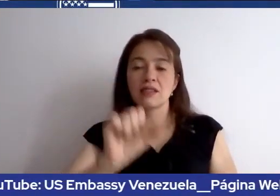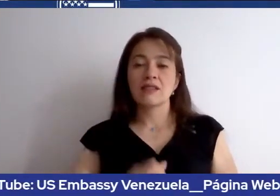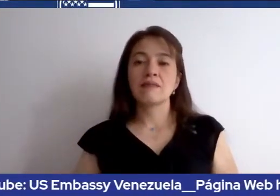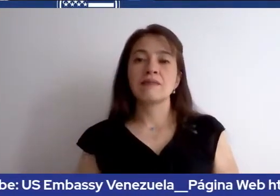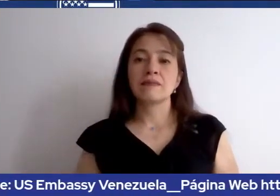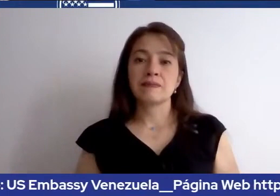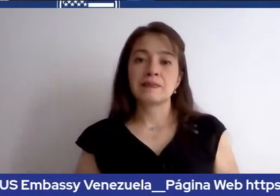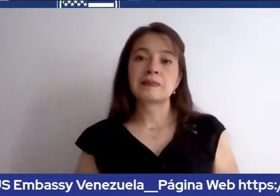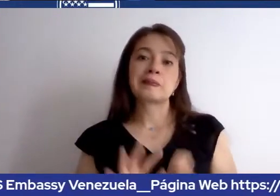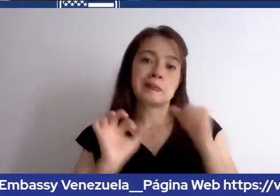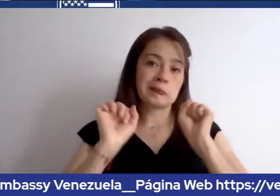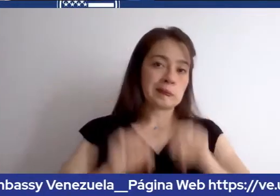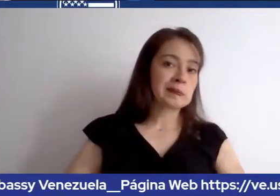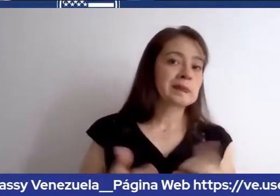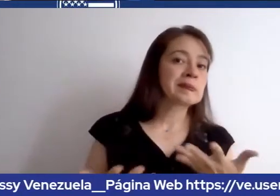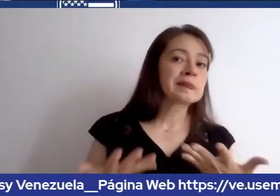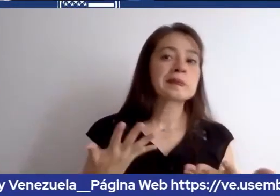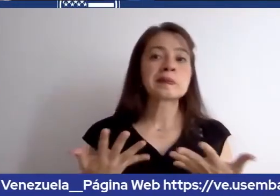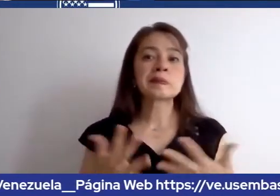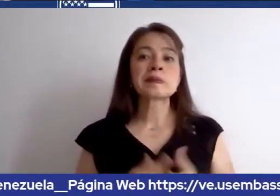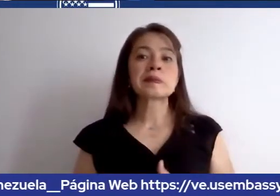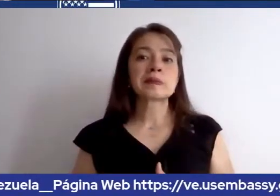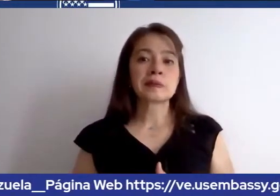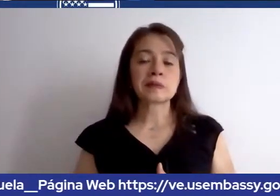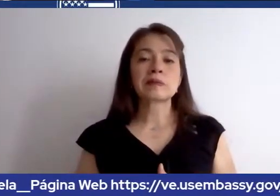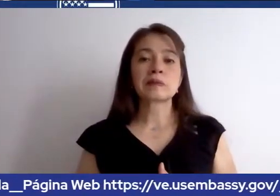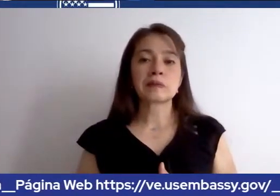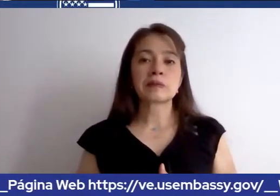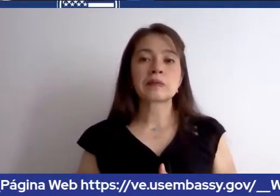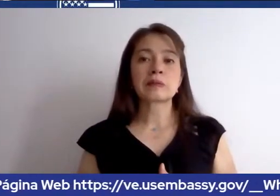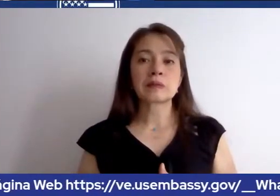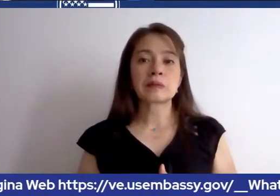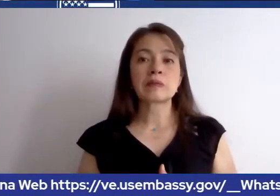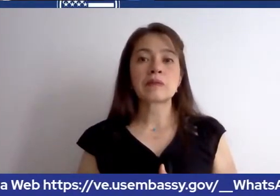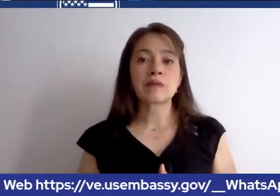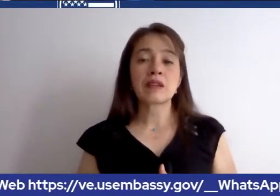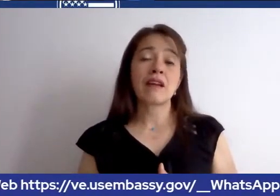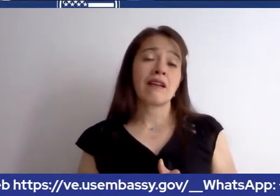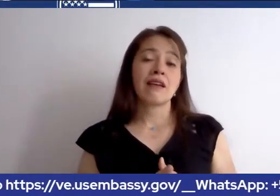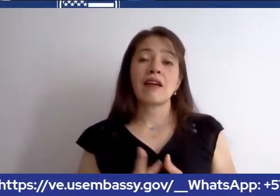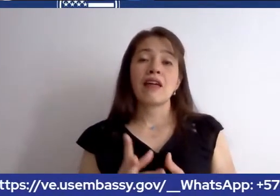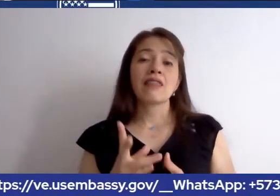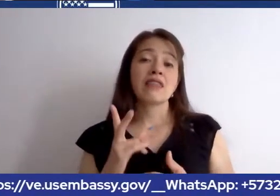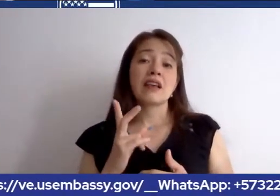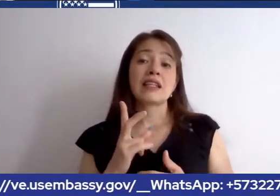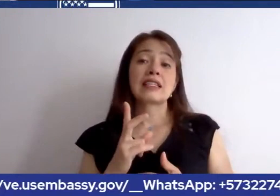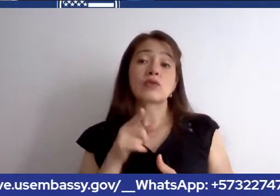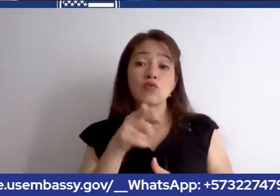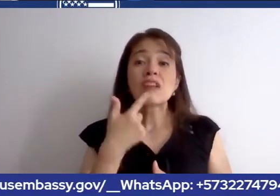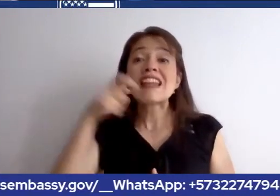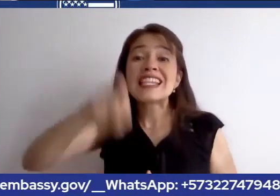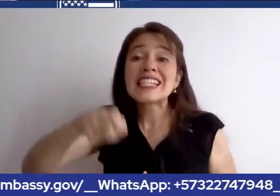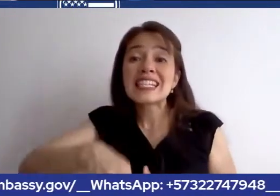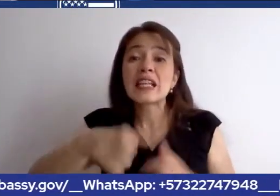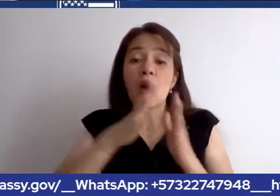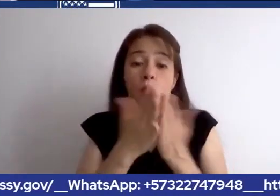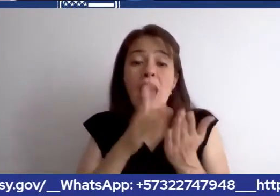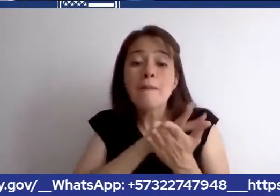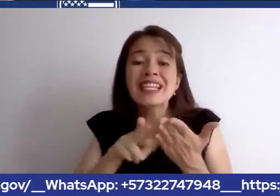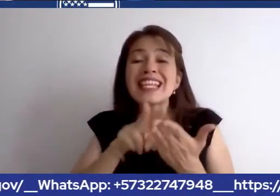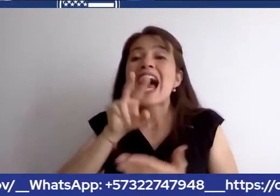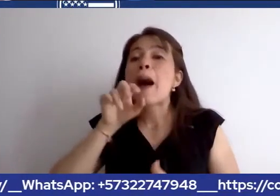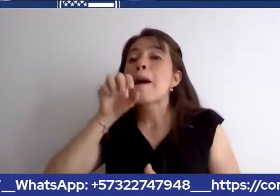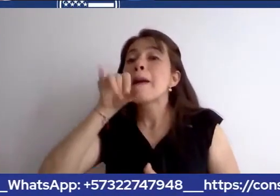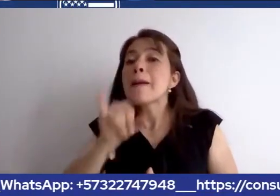si en estos casos tienen que llegar a la embajada aquí en bogotá para hacer su entrevista y